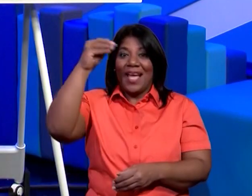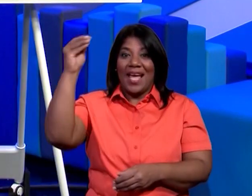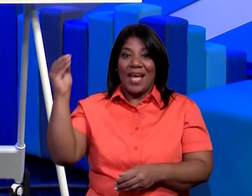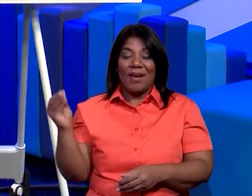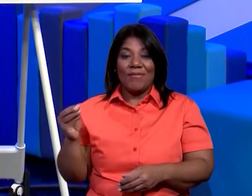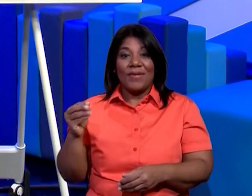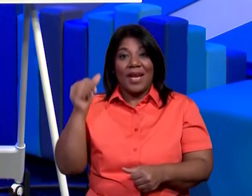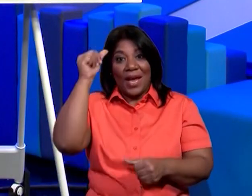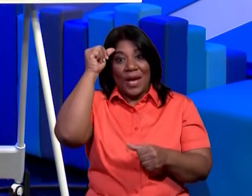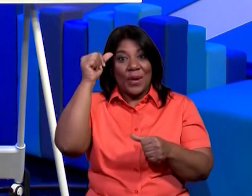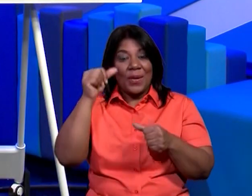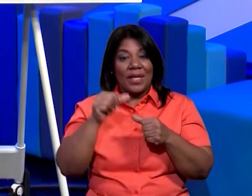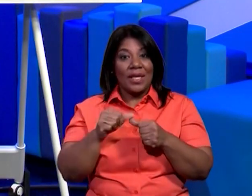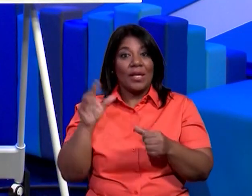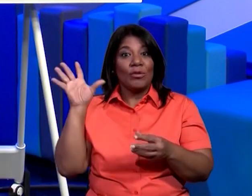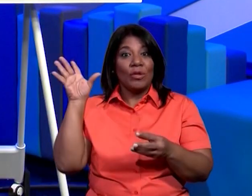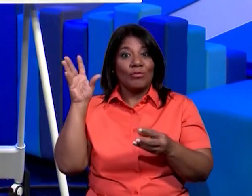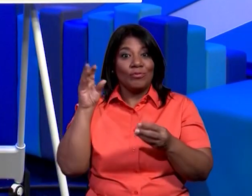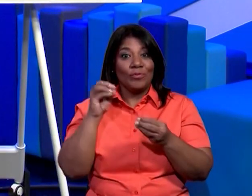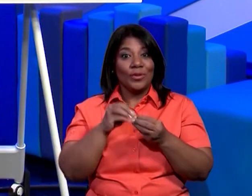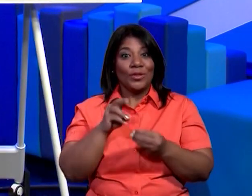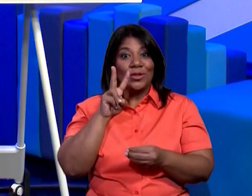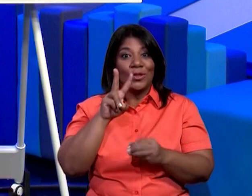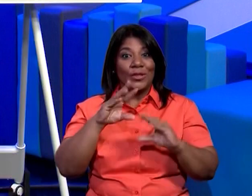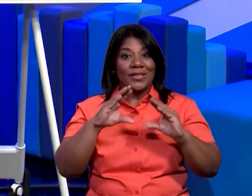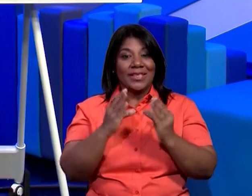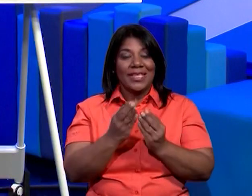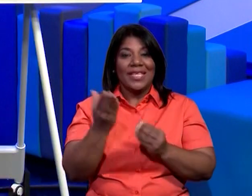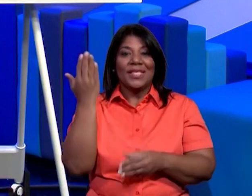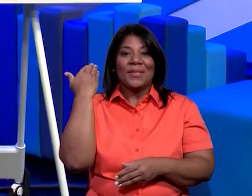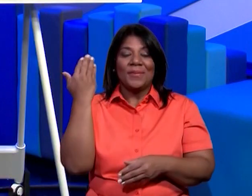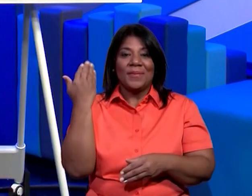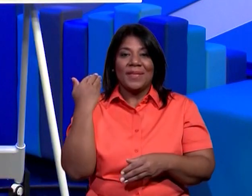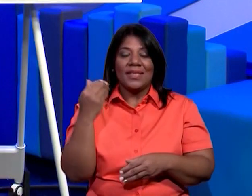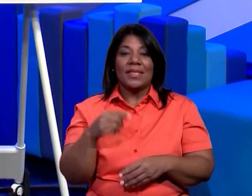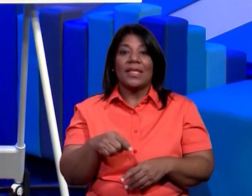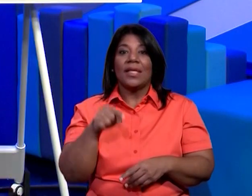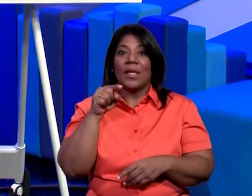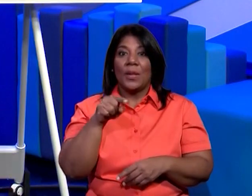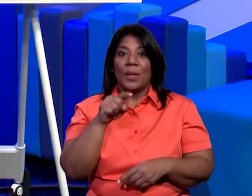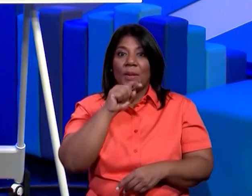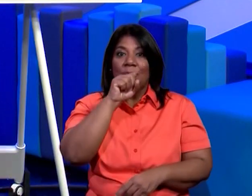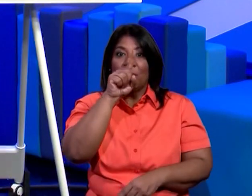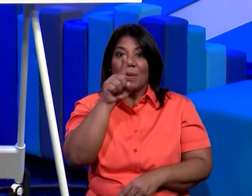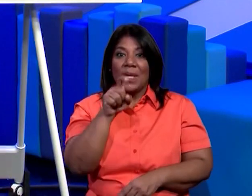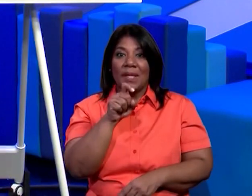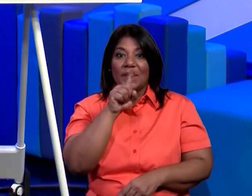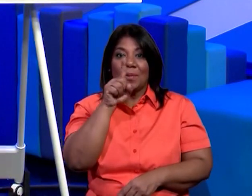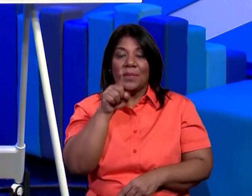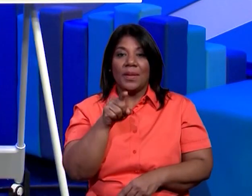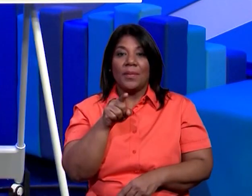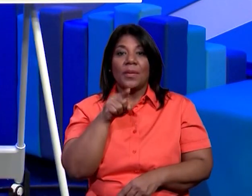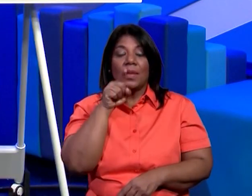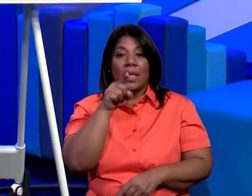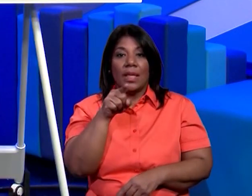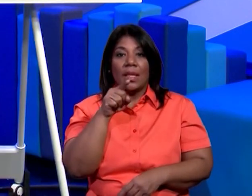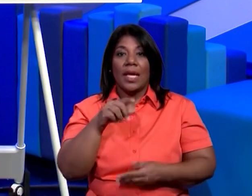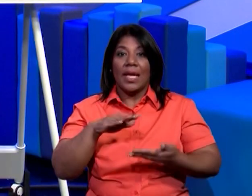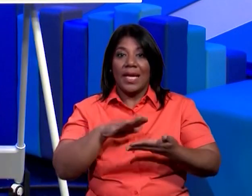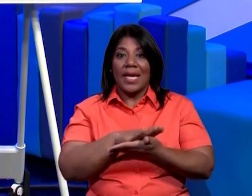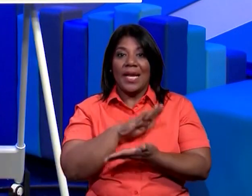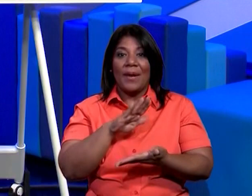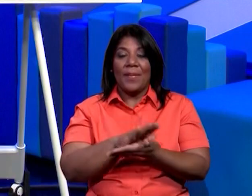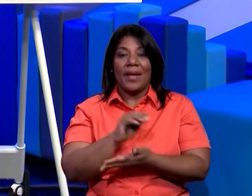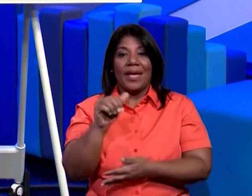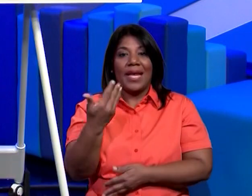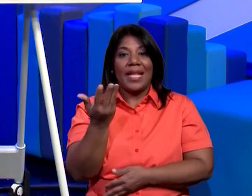repasando entonces vamos a contestar algunas preguntas que se encuentran en la página 16